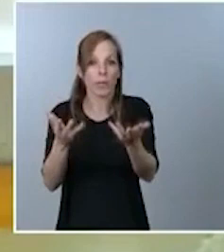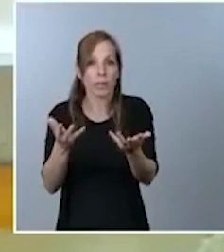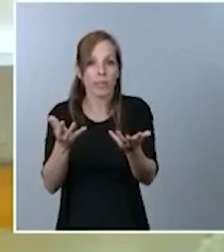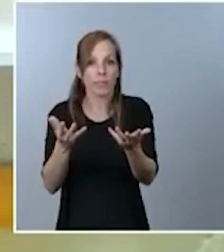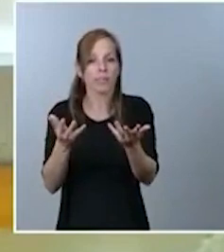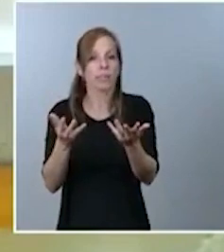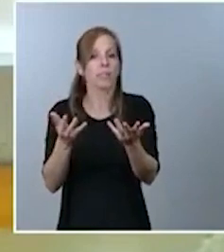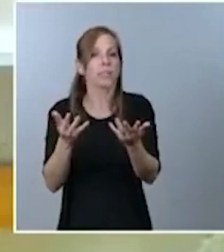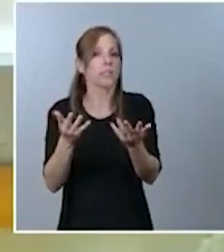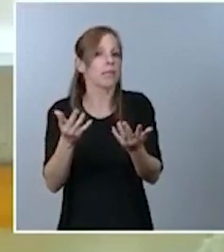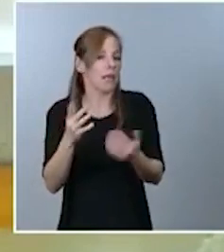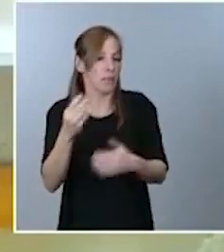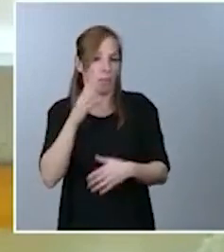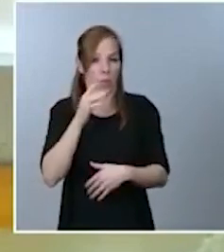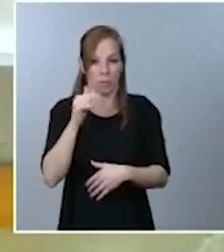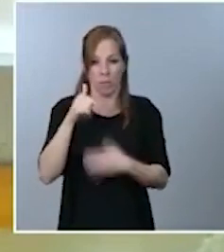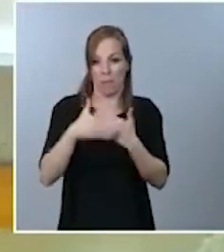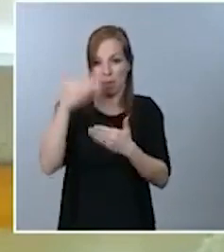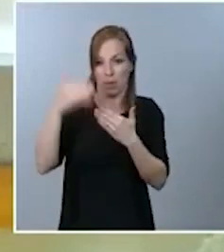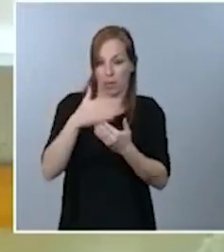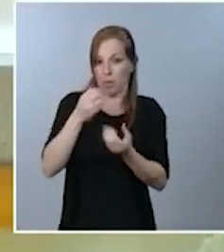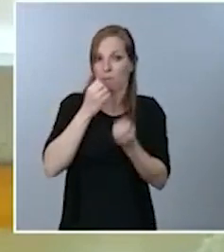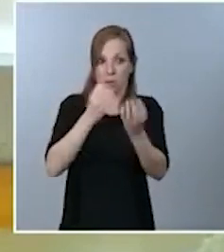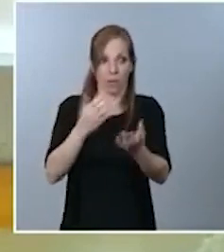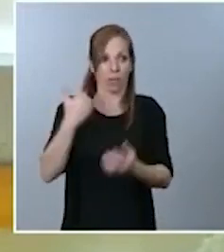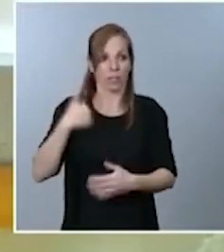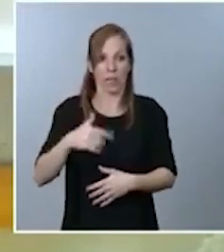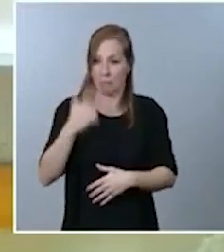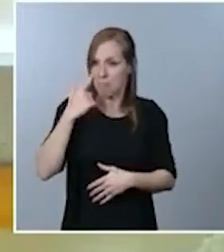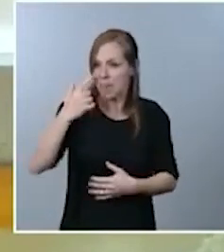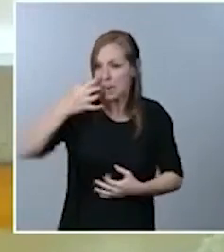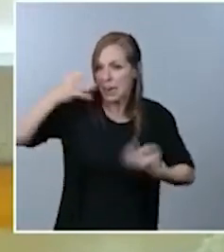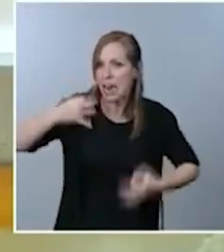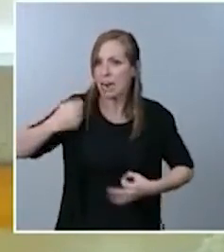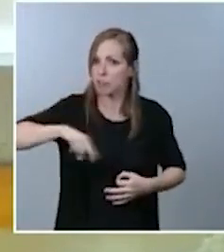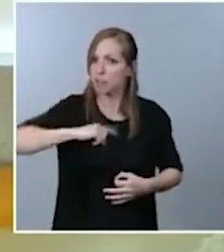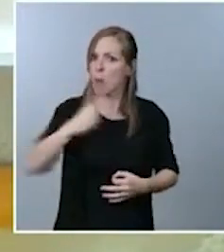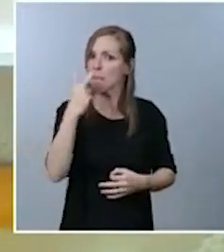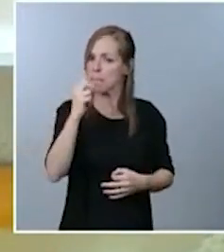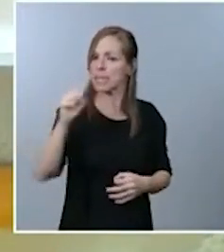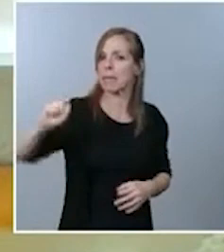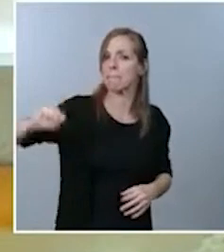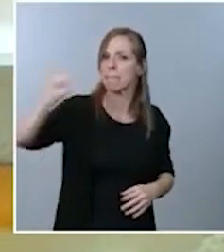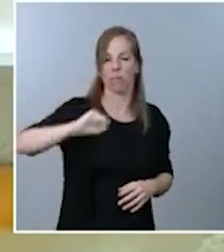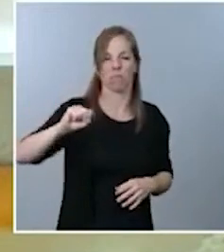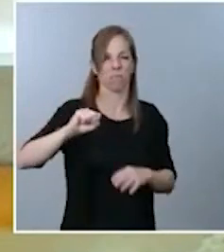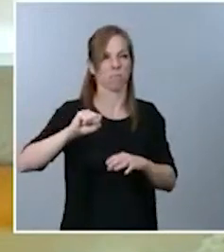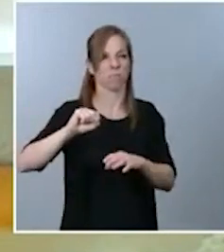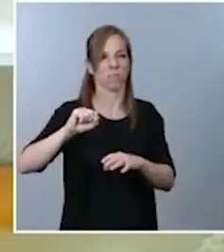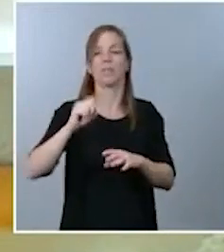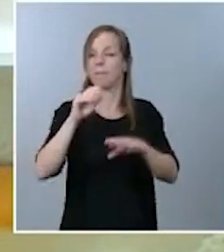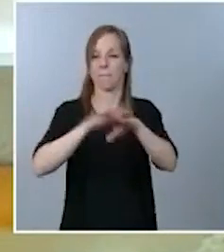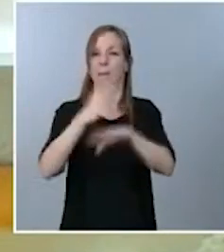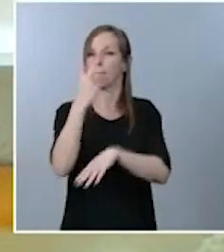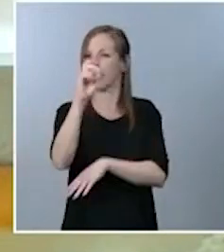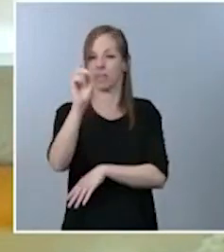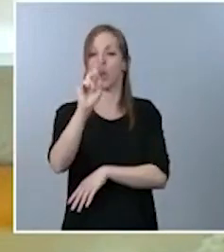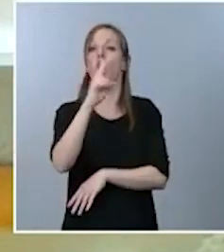informado también en este periódico si serán estos 20 millones perdón, sí, estos 2 millones que se decía o no.